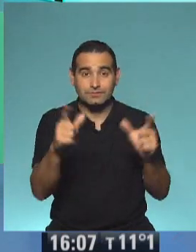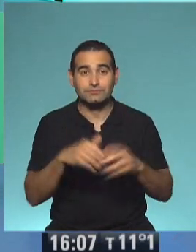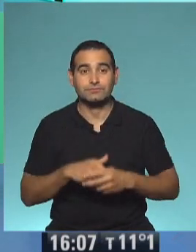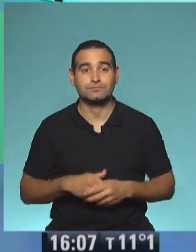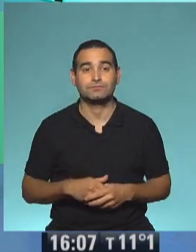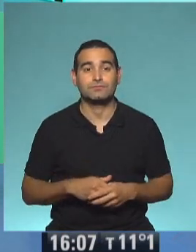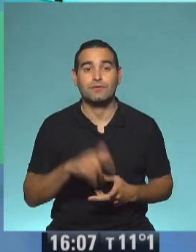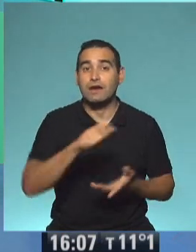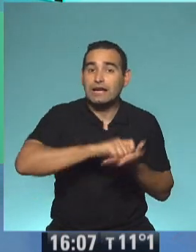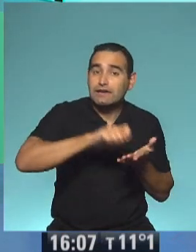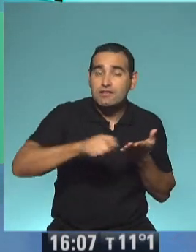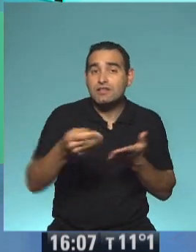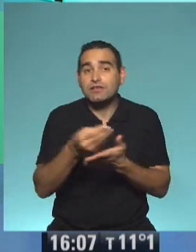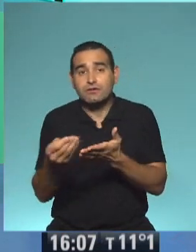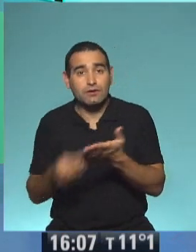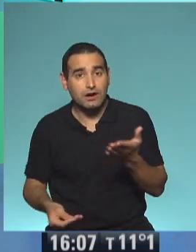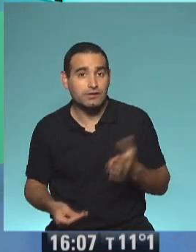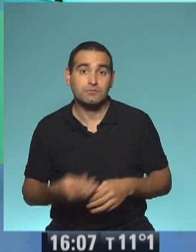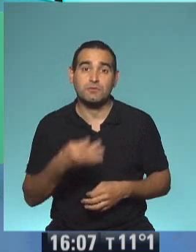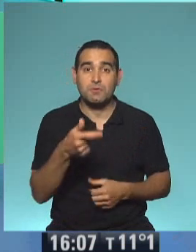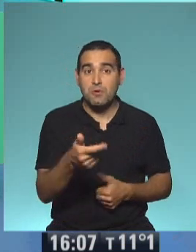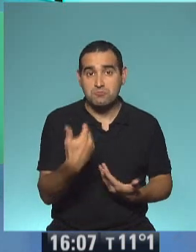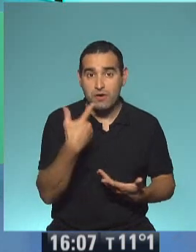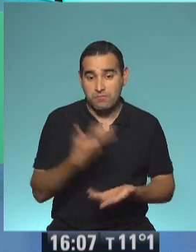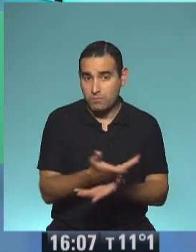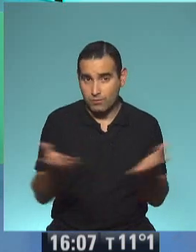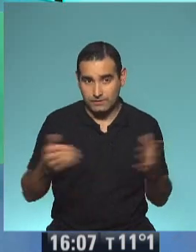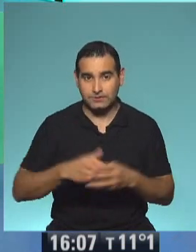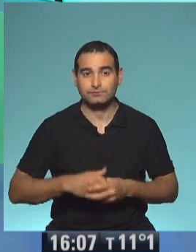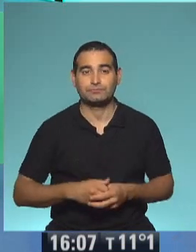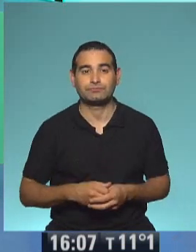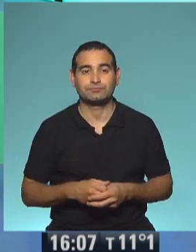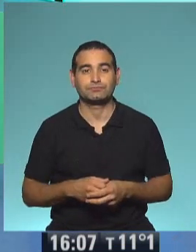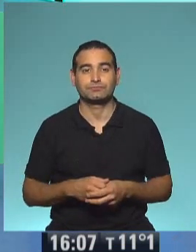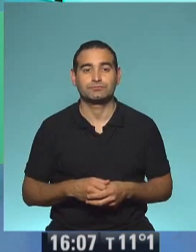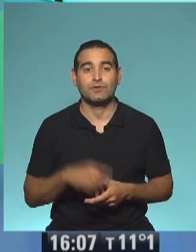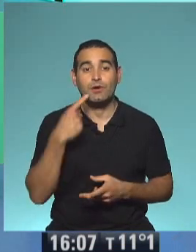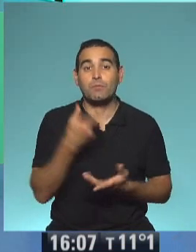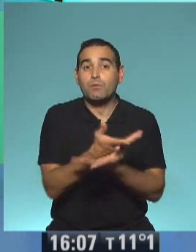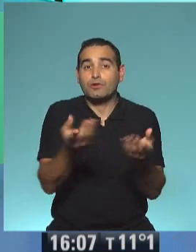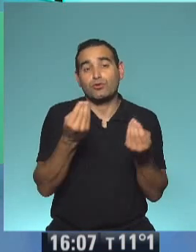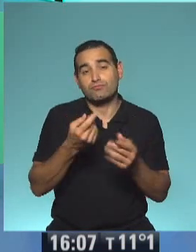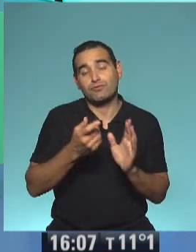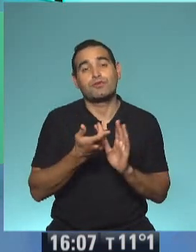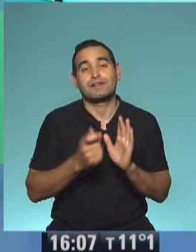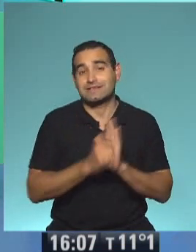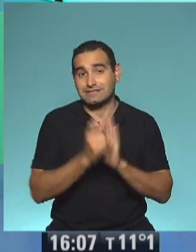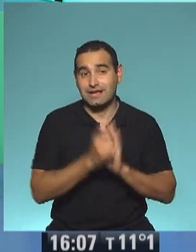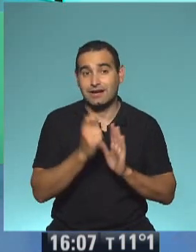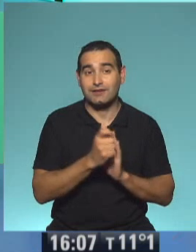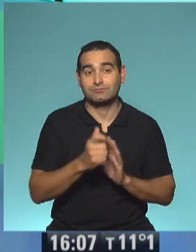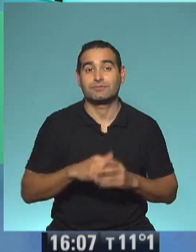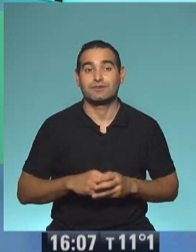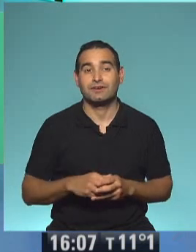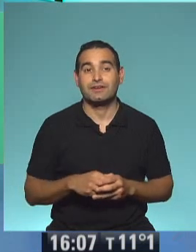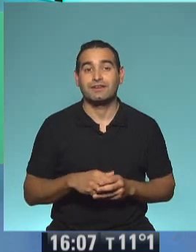Algo para escribir, algo para dibujar y lo que hayan hecho, si nos los quieren mostrar, que también lo pueden compartir a través de Instagram. Y si tenemos suerte,